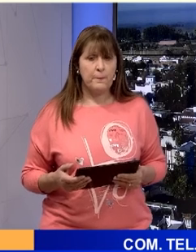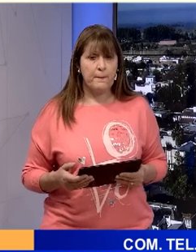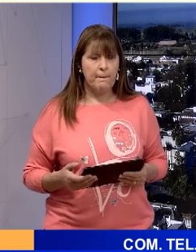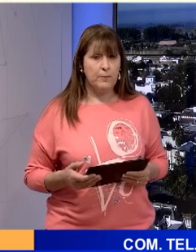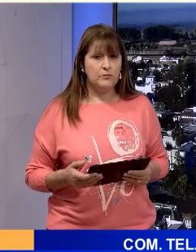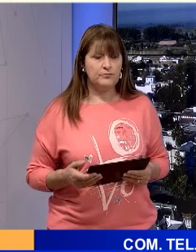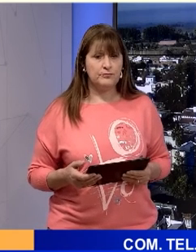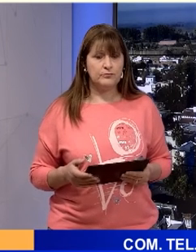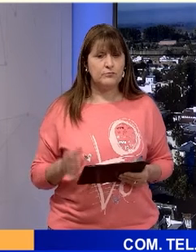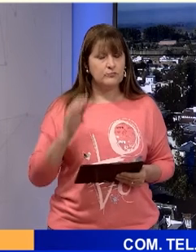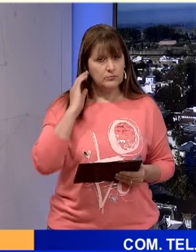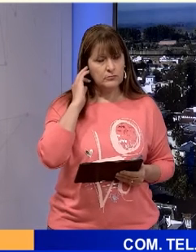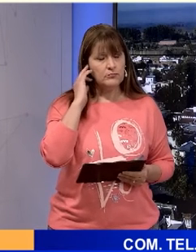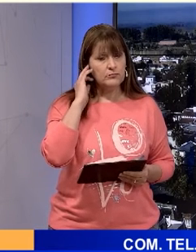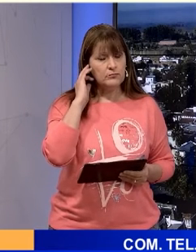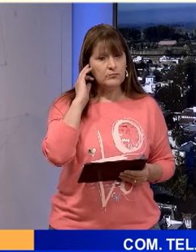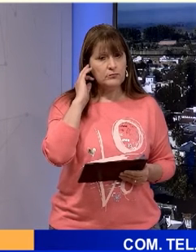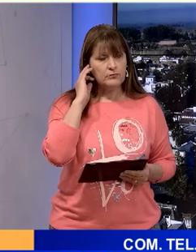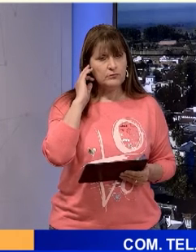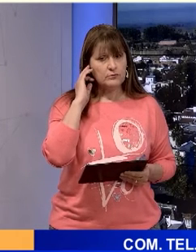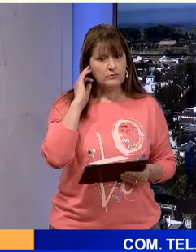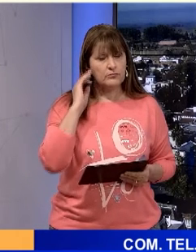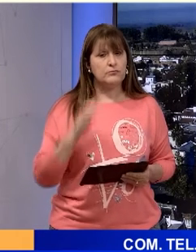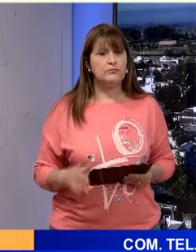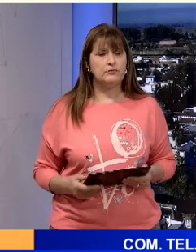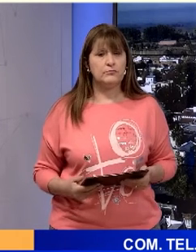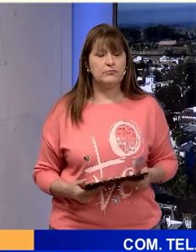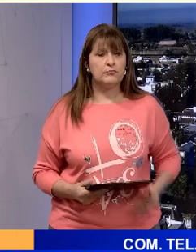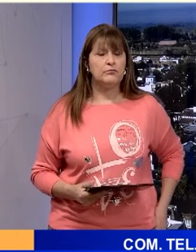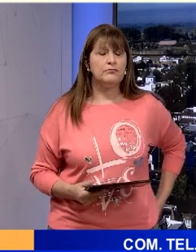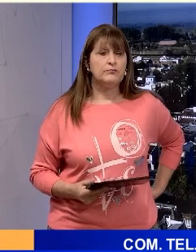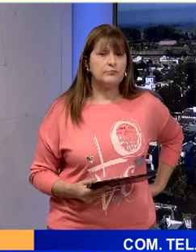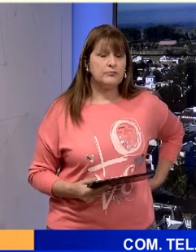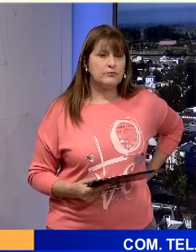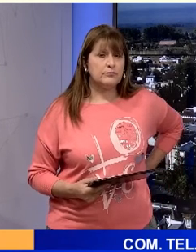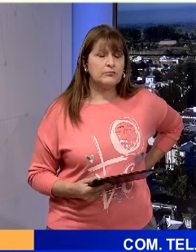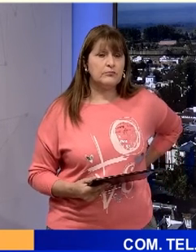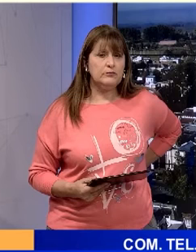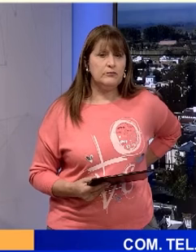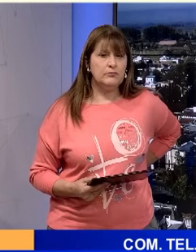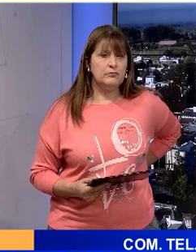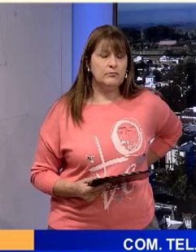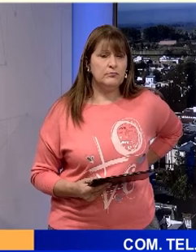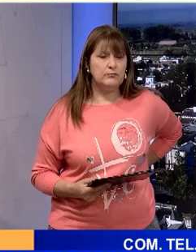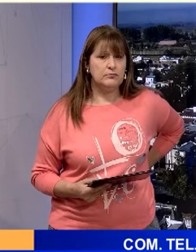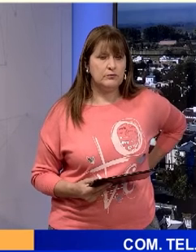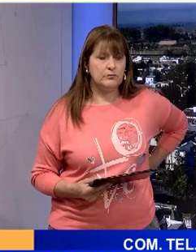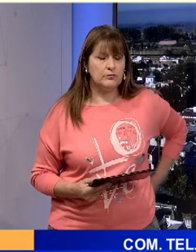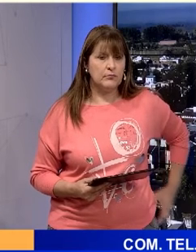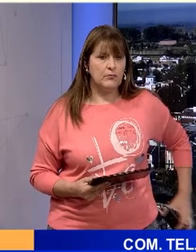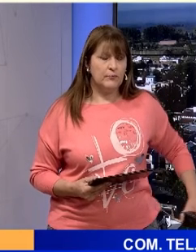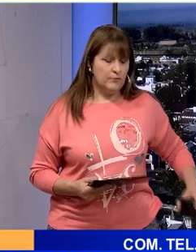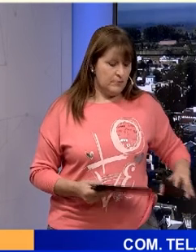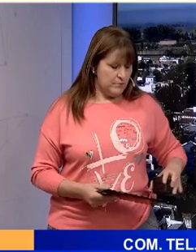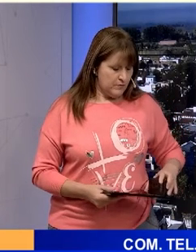Siempre, bueno, con la ministra hemos tenido una agenda abierta en esta oportunidad. Lamentable el proceso